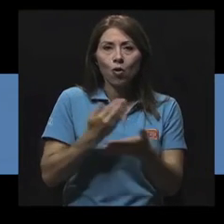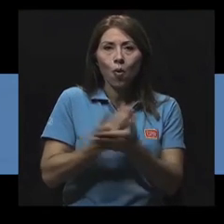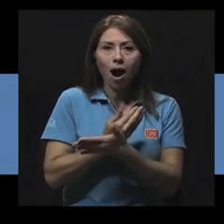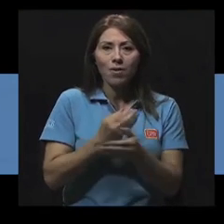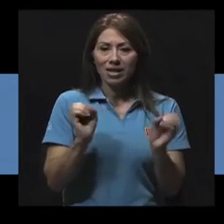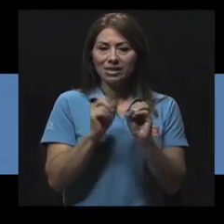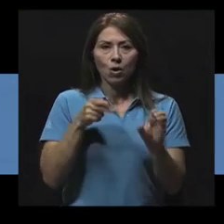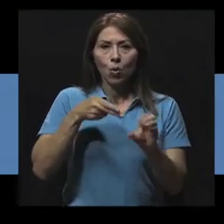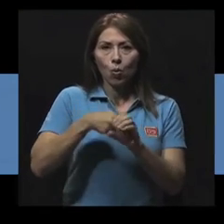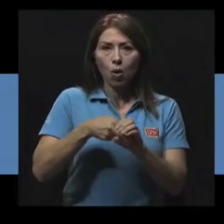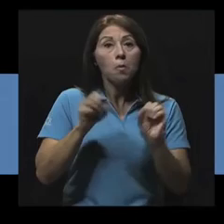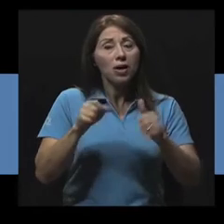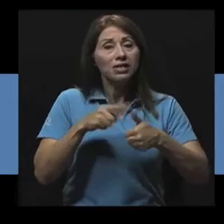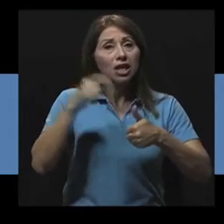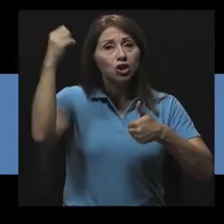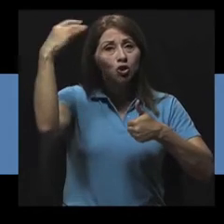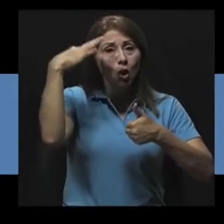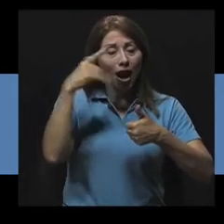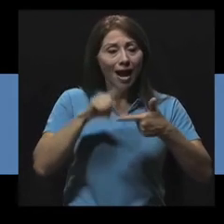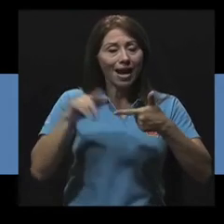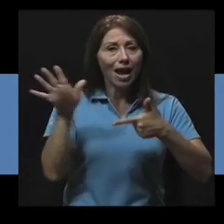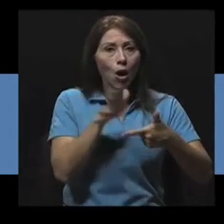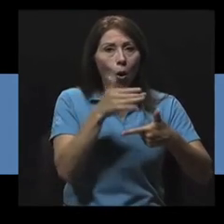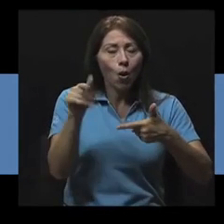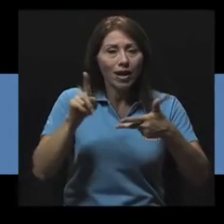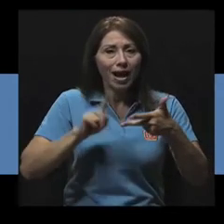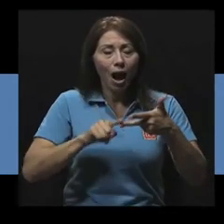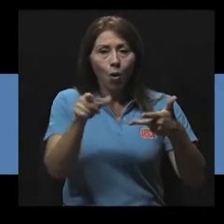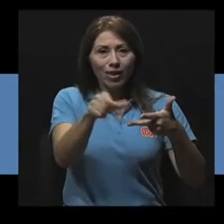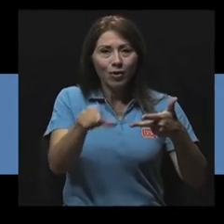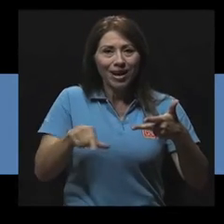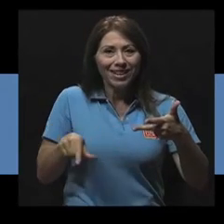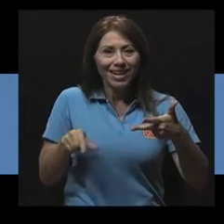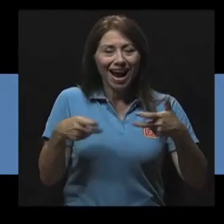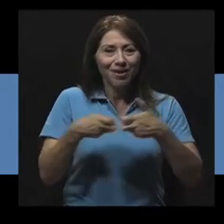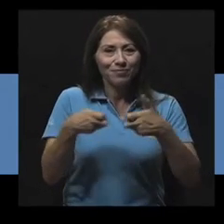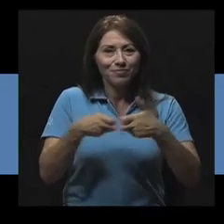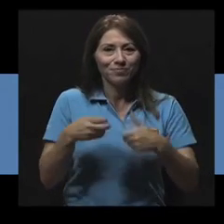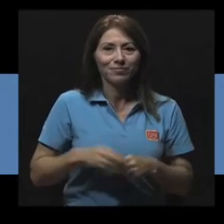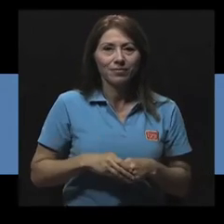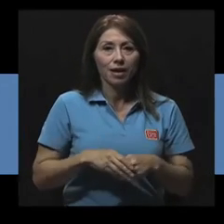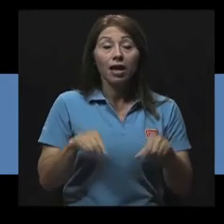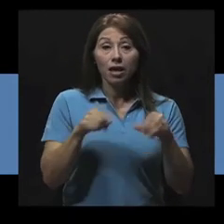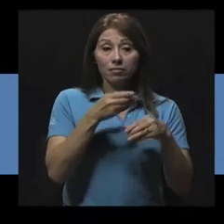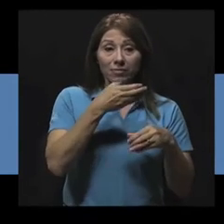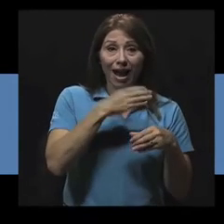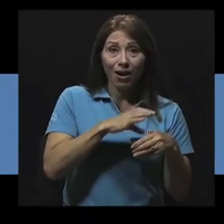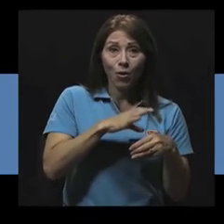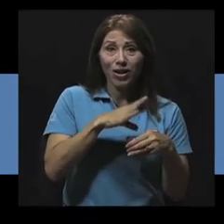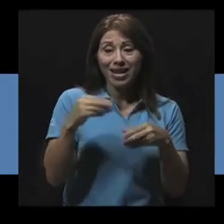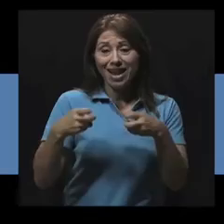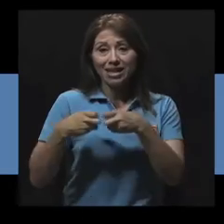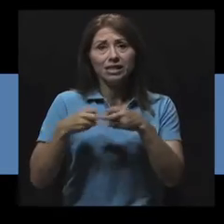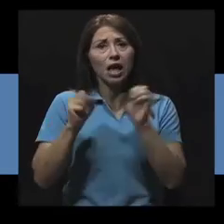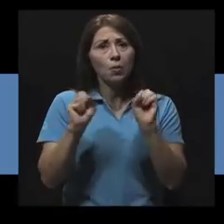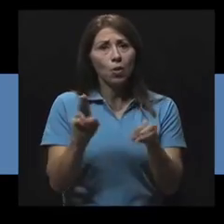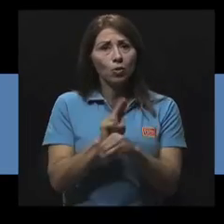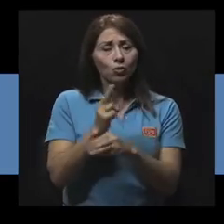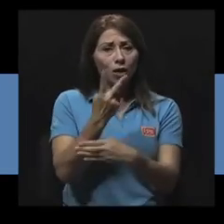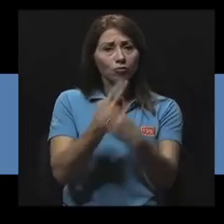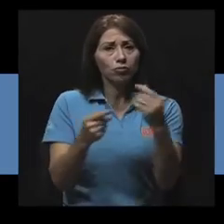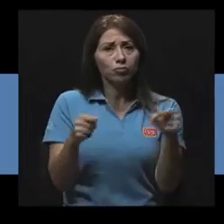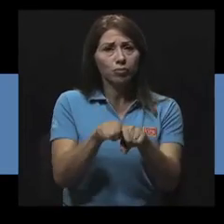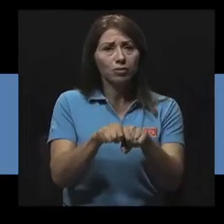combustión, solar, eólica o hidroeléctrica. La generación conjunta de calor y electricidad y generación de energía